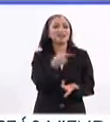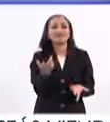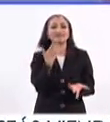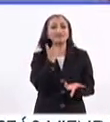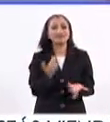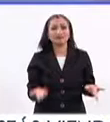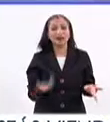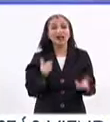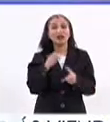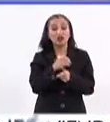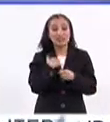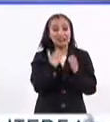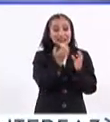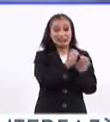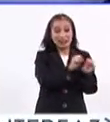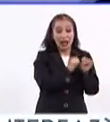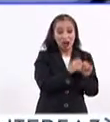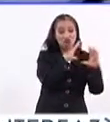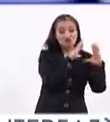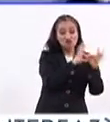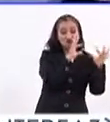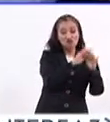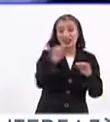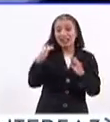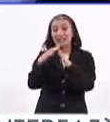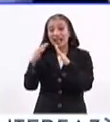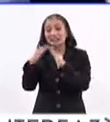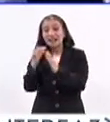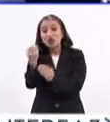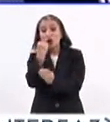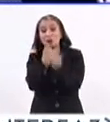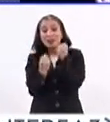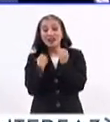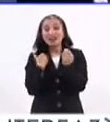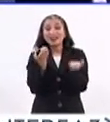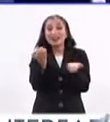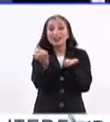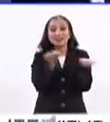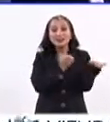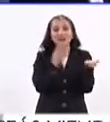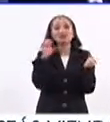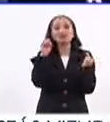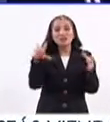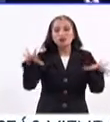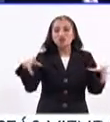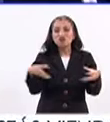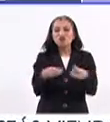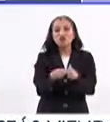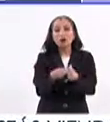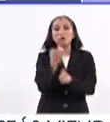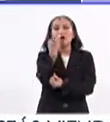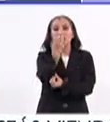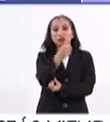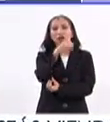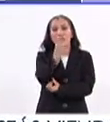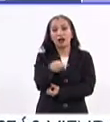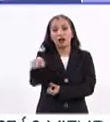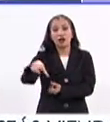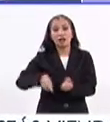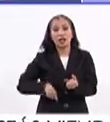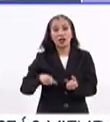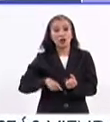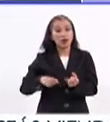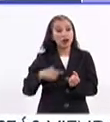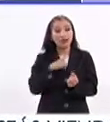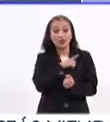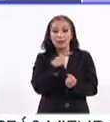tanto la formación en las aulas como en casa, la alimentación y la actividad física son parte de un todo, por ello es que obliga a el gobierno y el